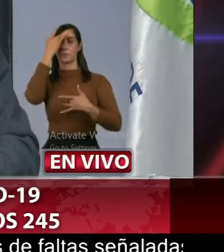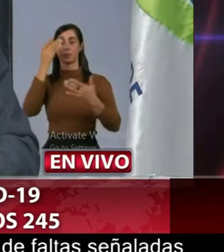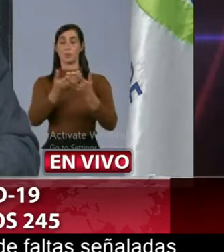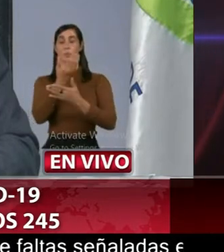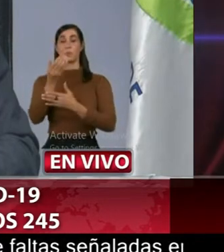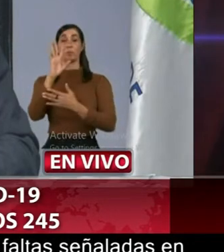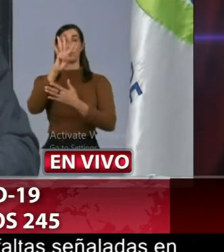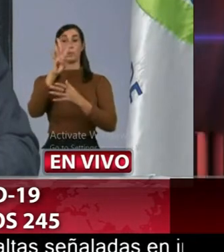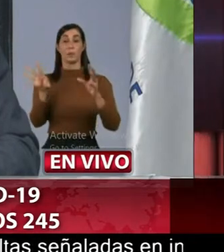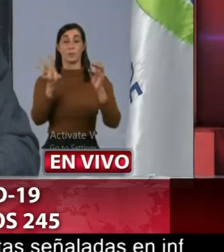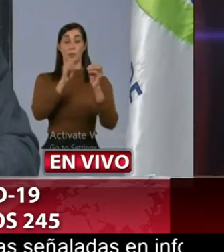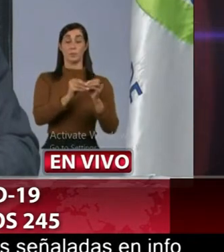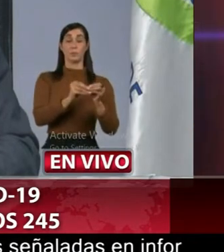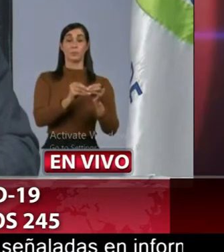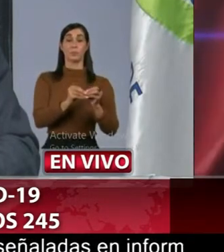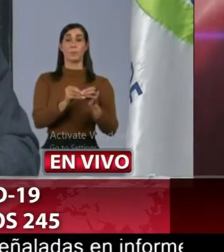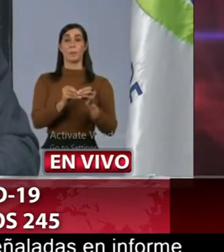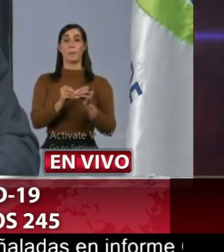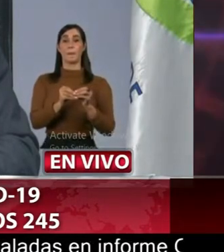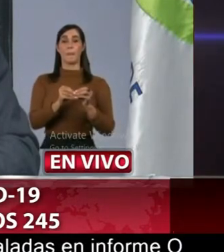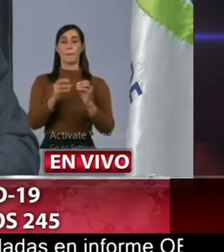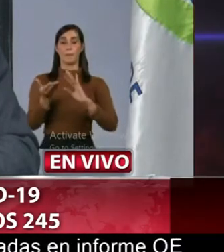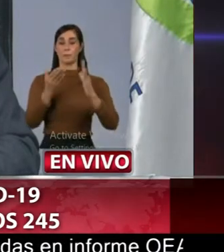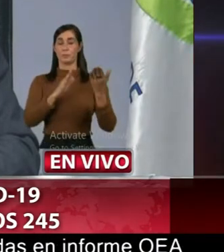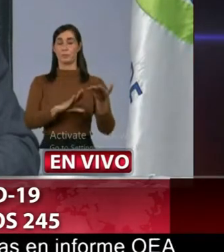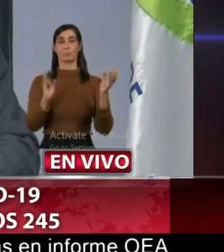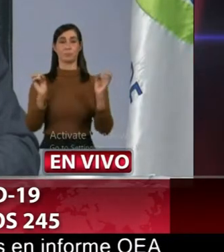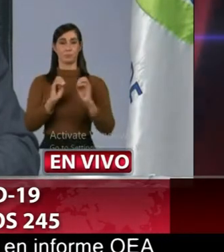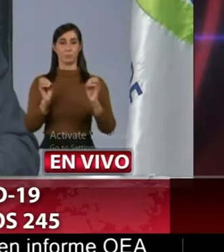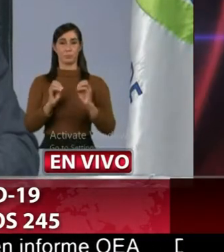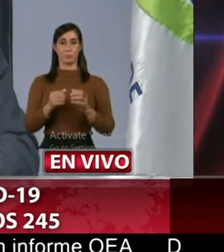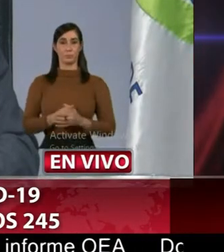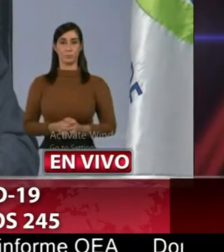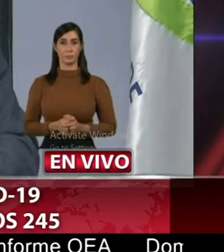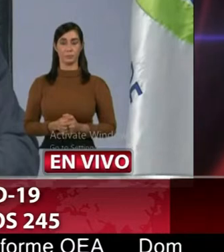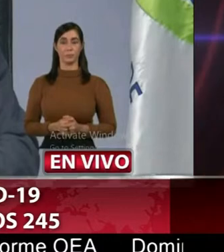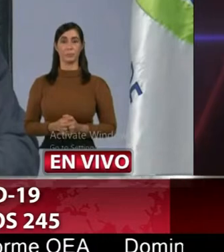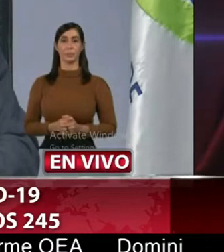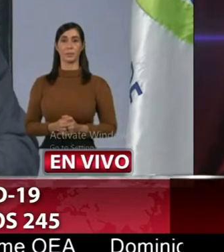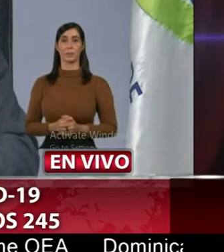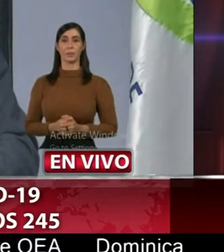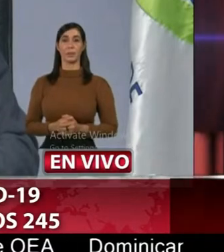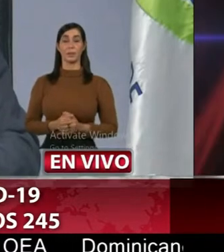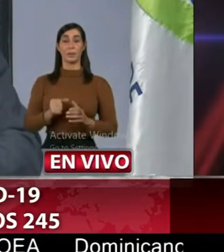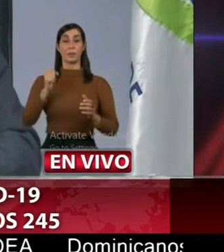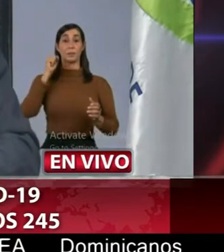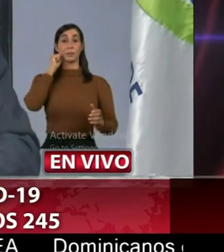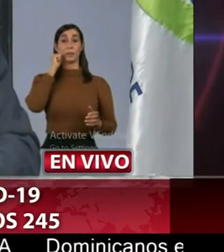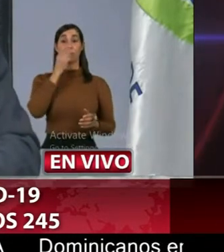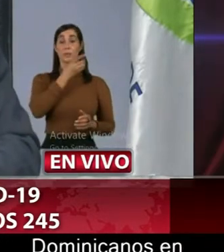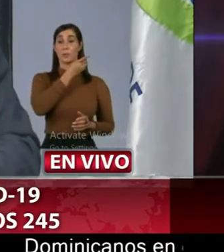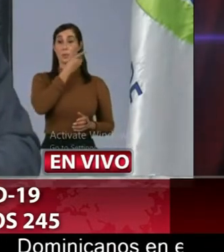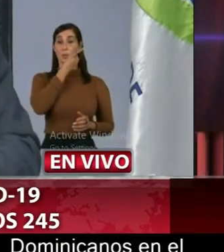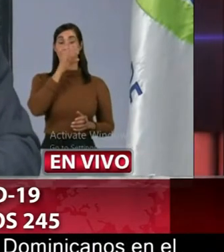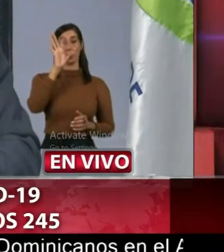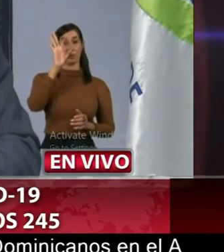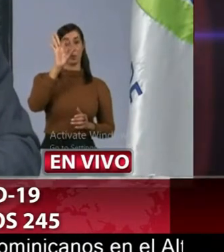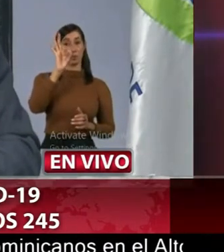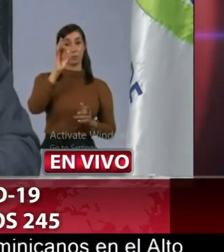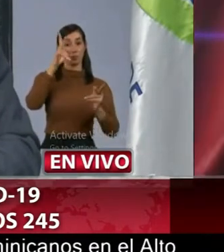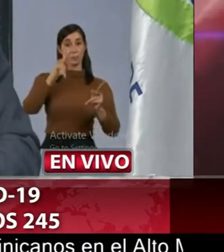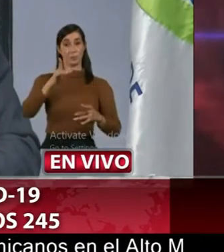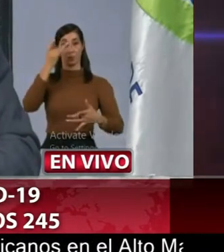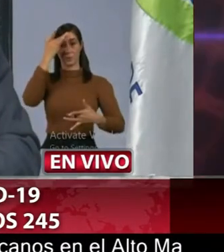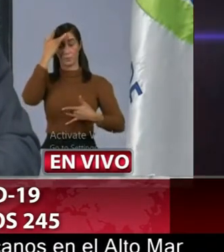cuatro acumulados cero fallecimiento la provincia Santo Domingo nueve casos